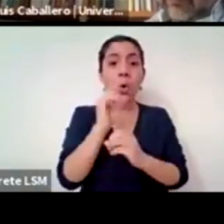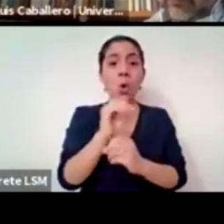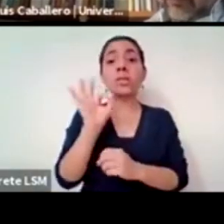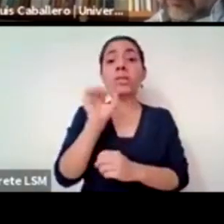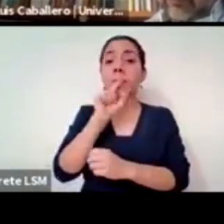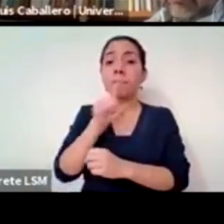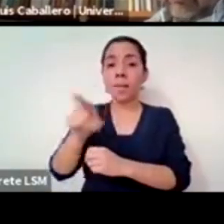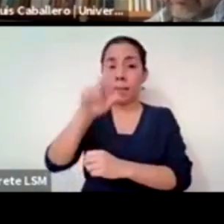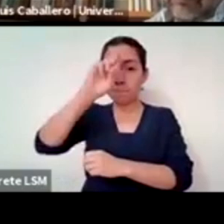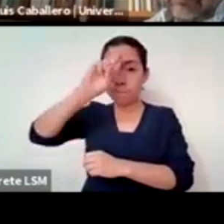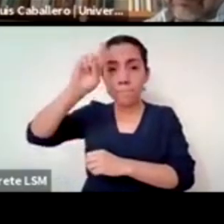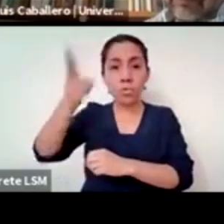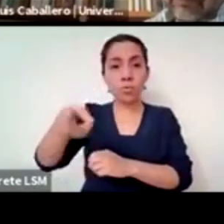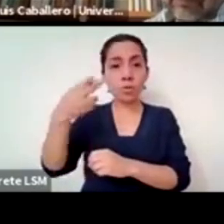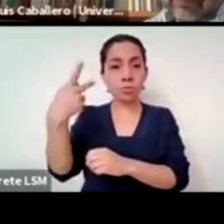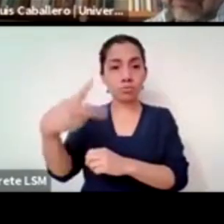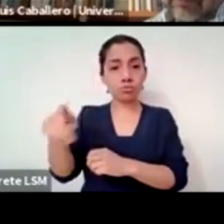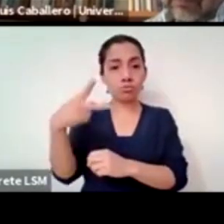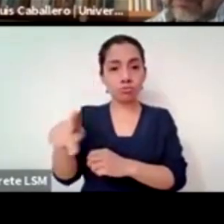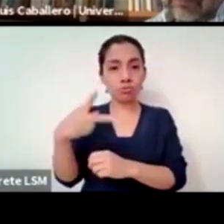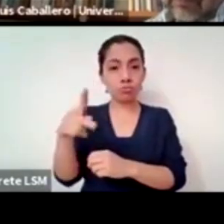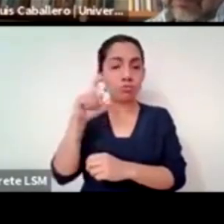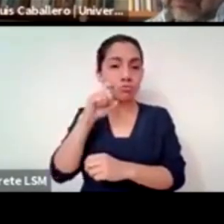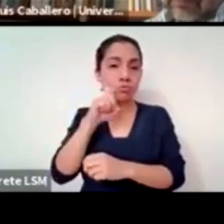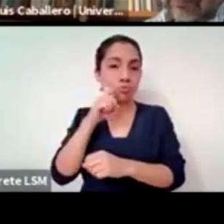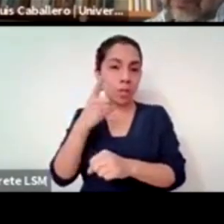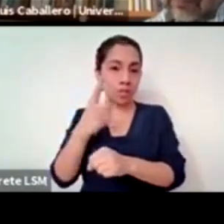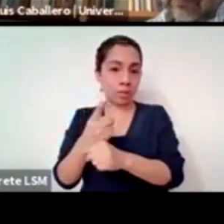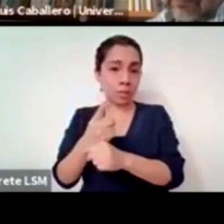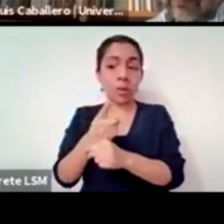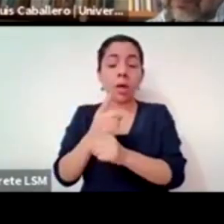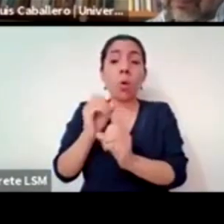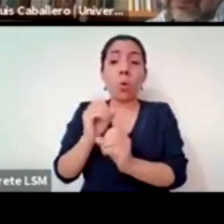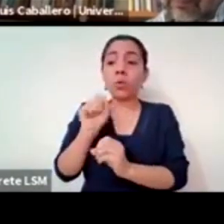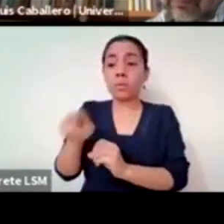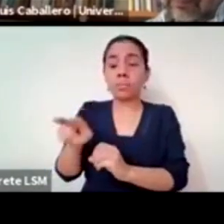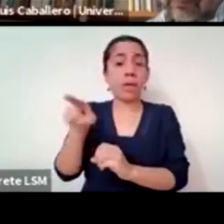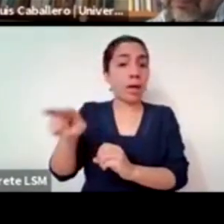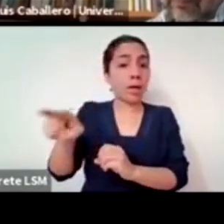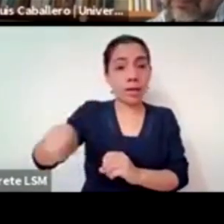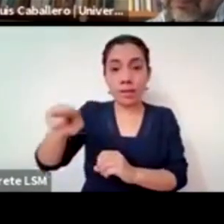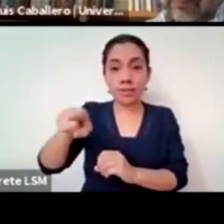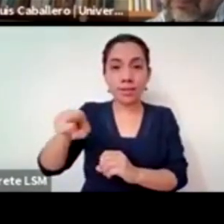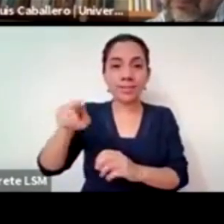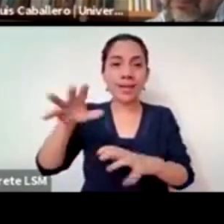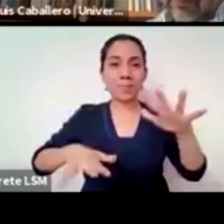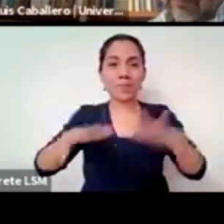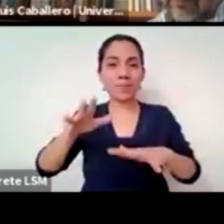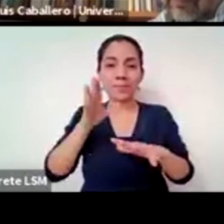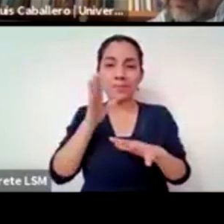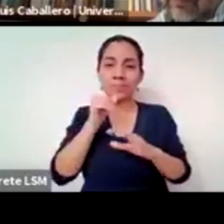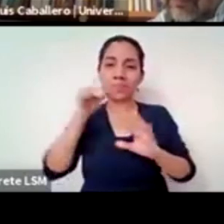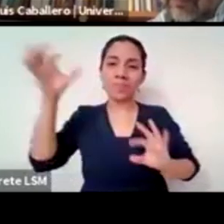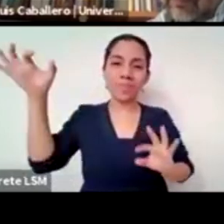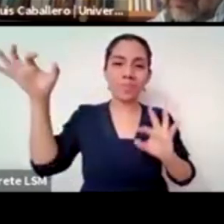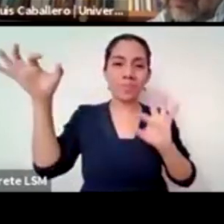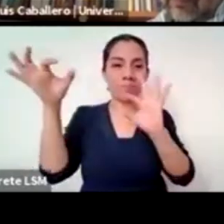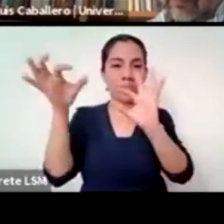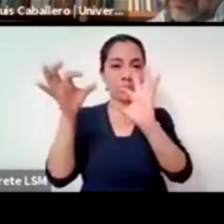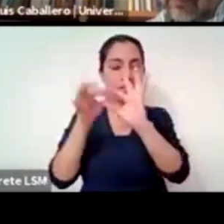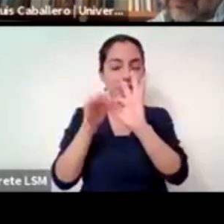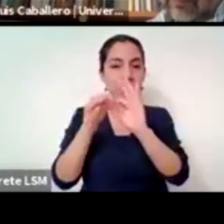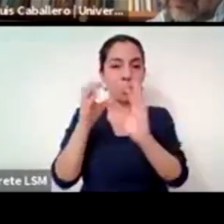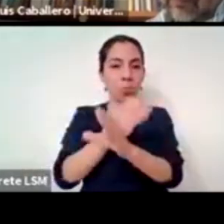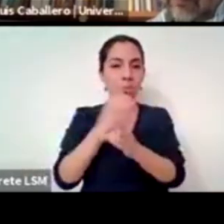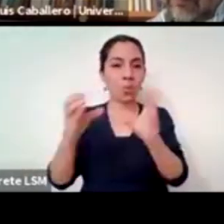reconoce como mediadoras de lo divino precisamente su género el género femenino